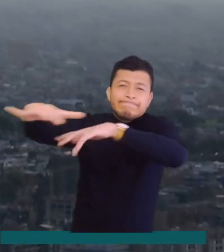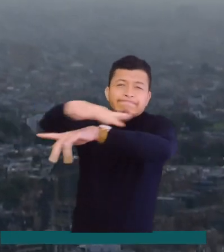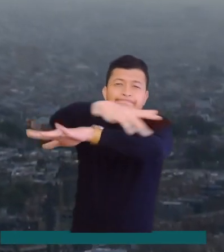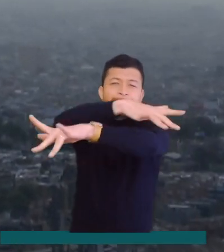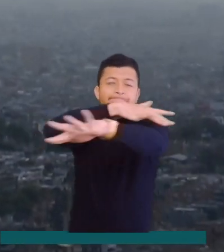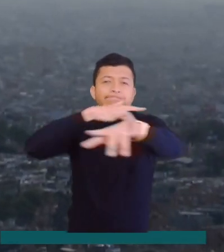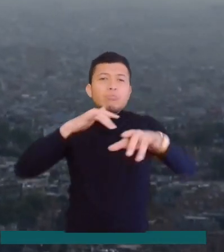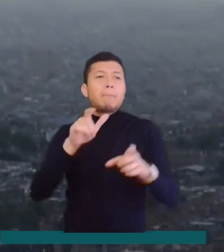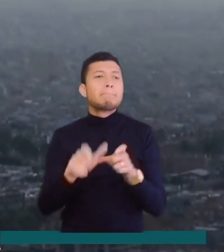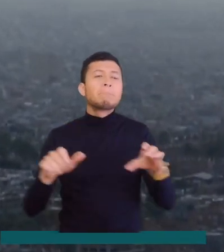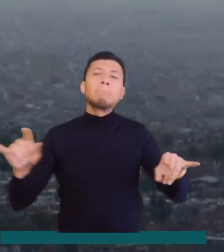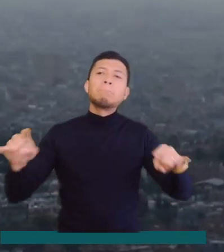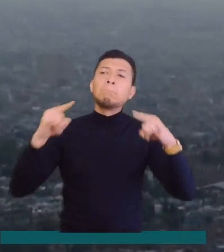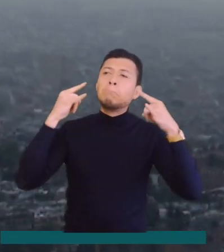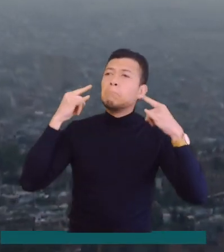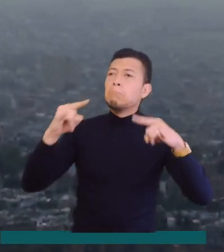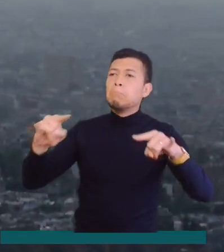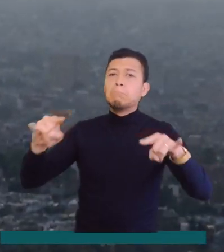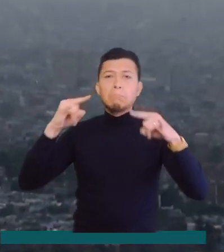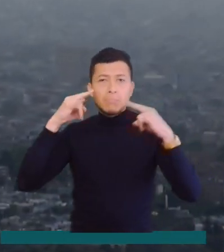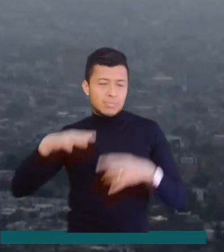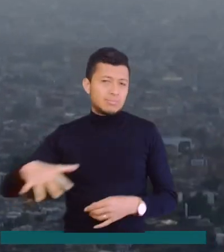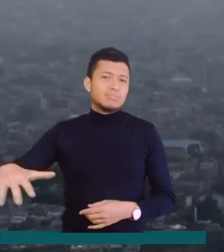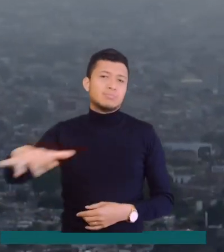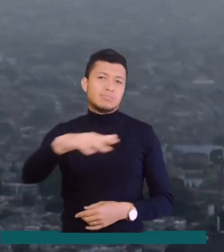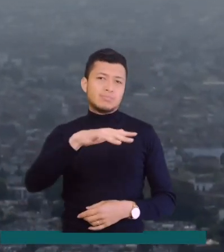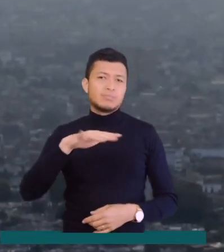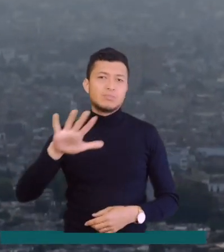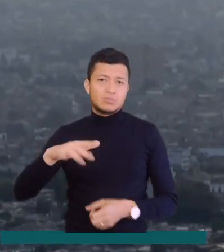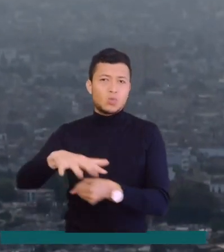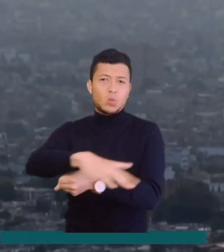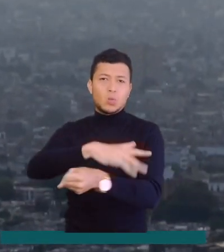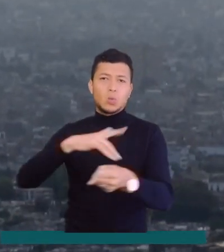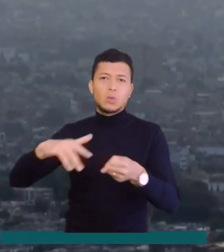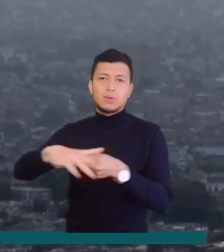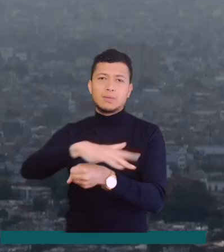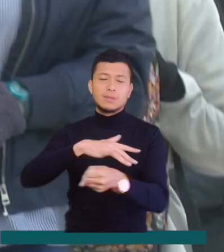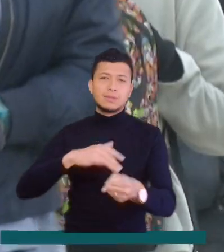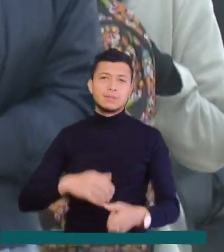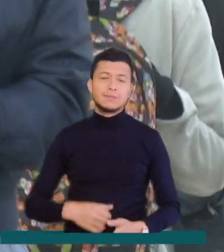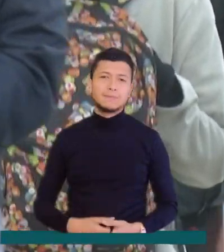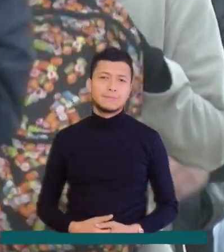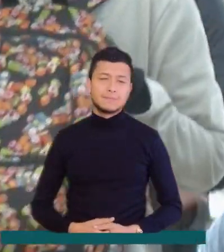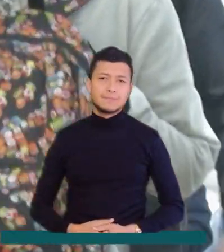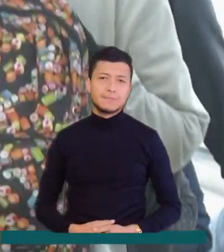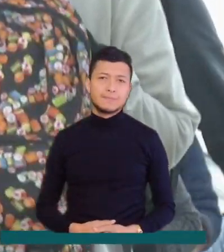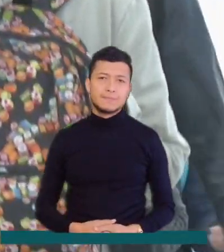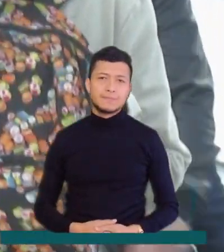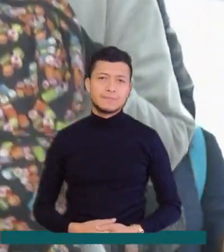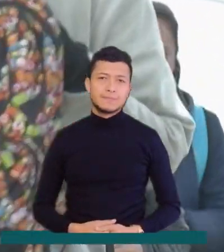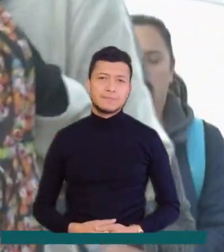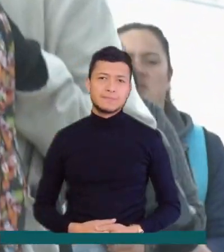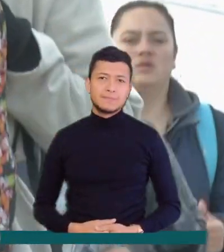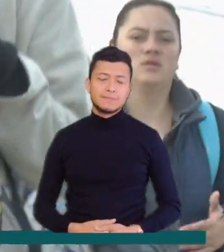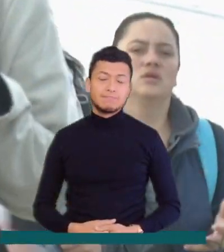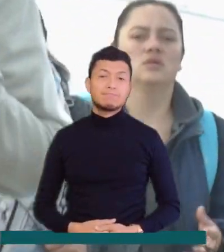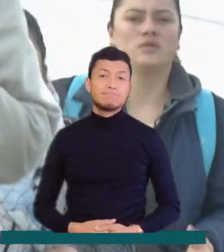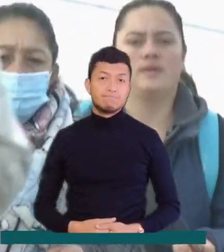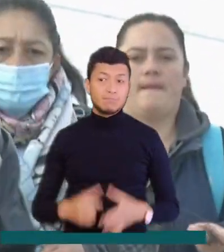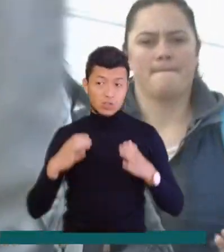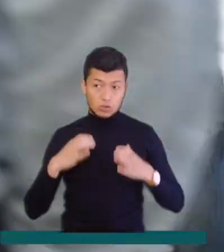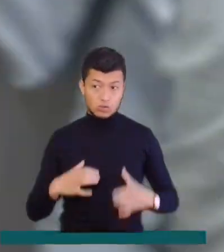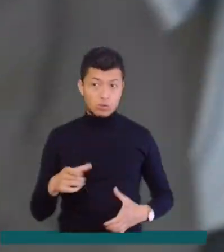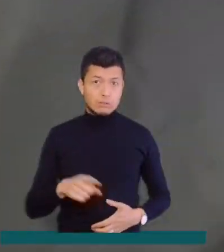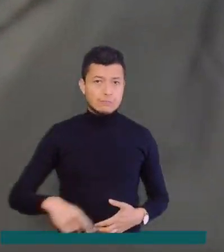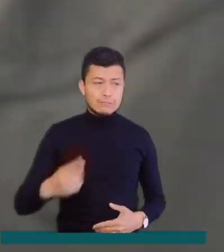del aire que están respirando los cundinamarqueses de estas zonas. Los propios ciudadanos son conscientes de otras